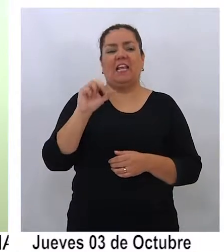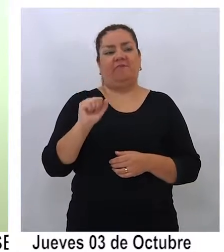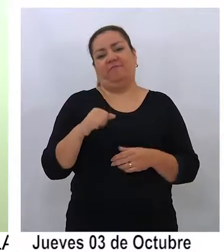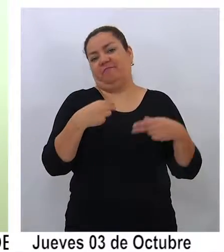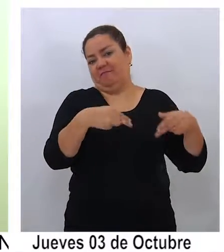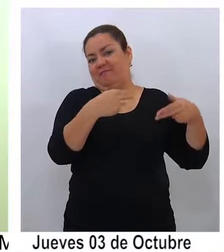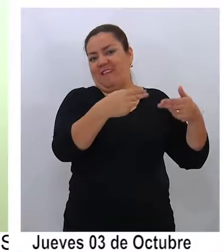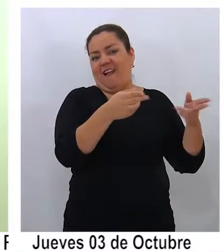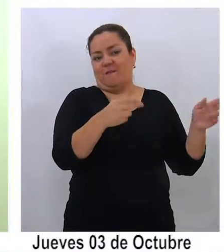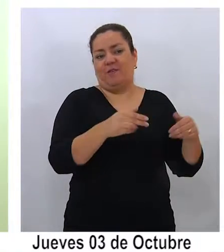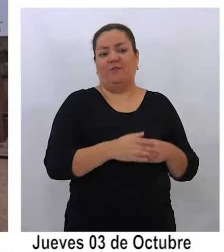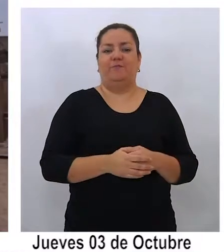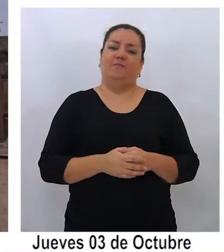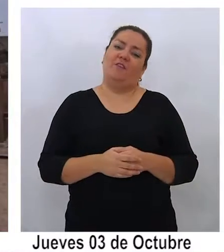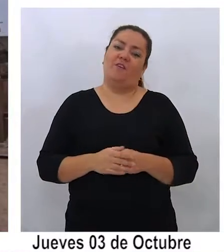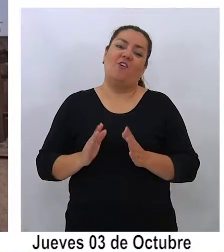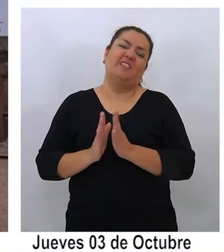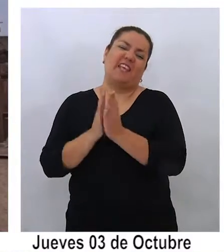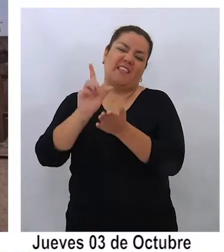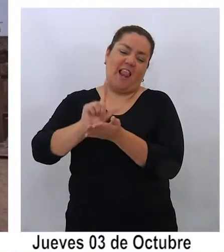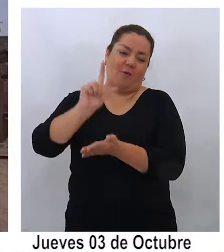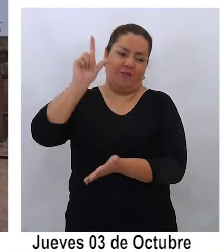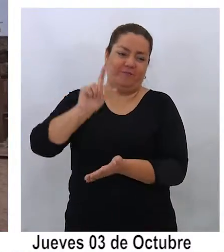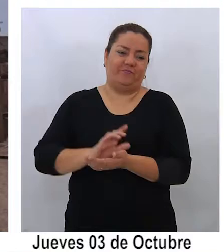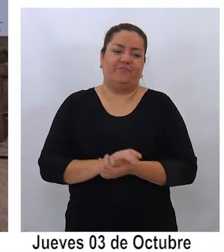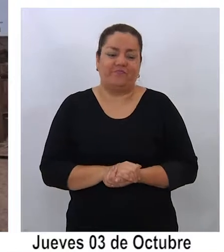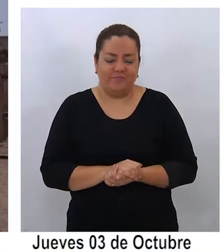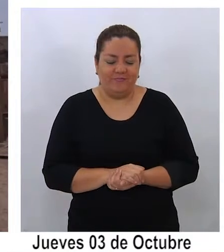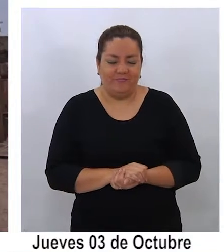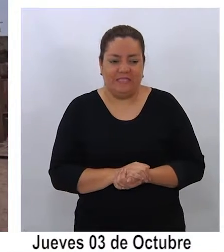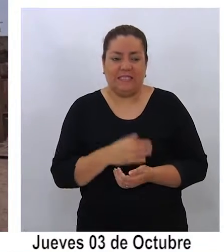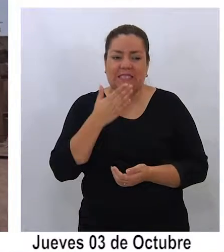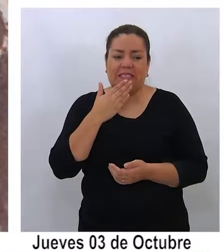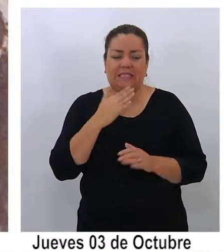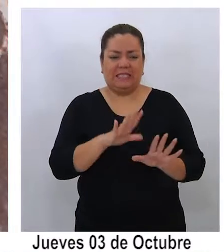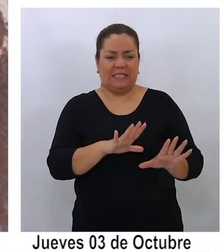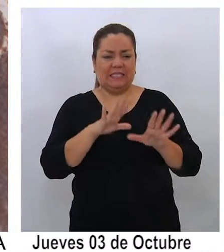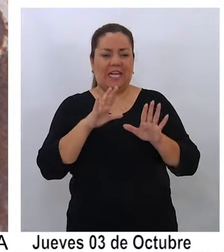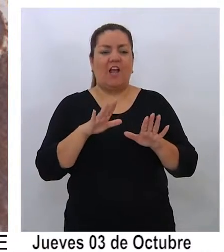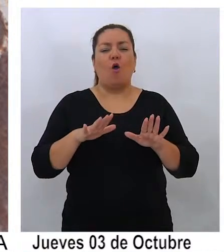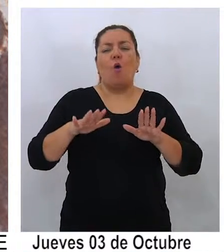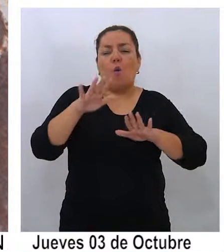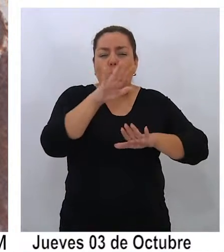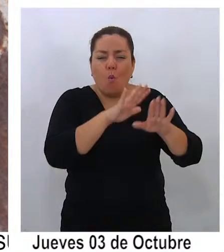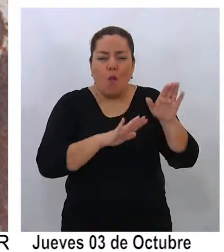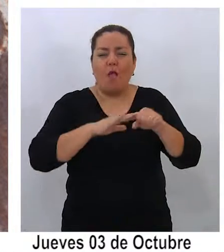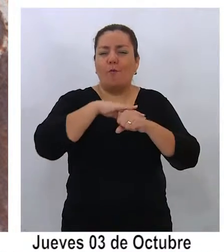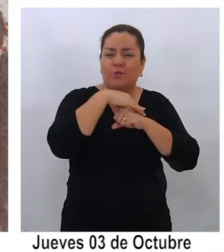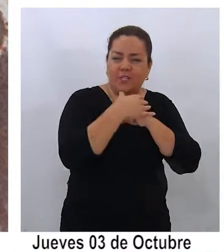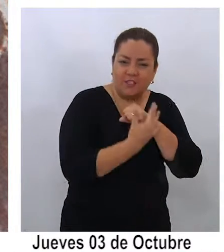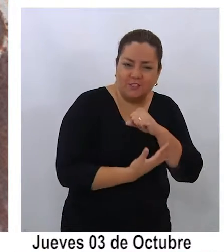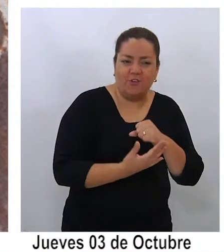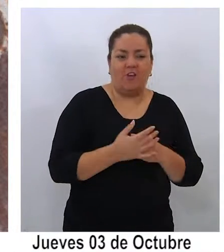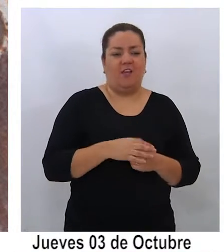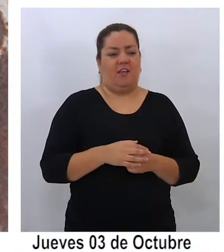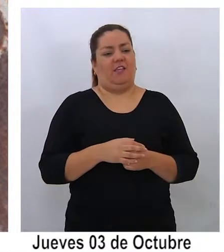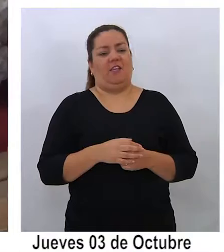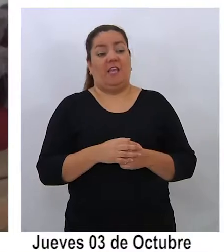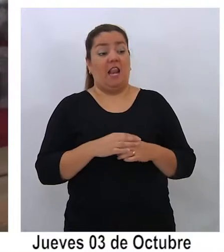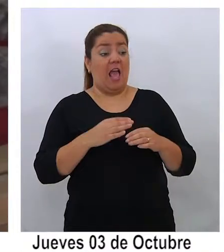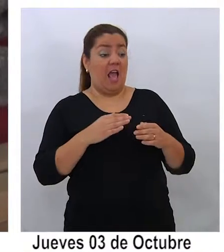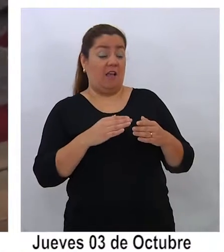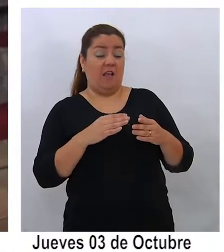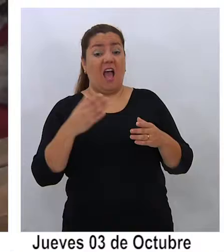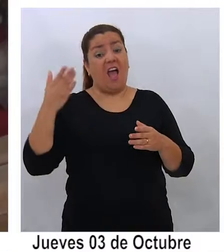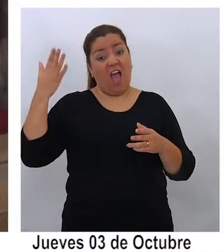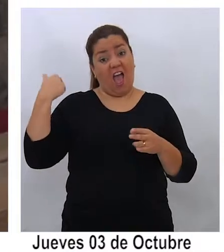preocupa de pintar. Por eso también destaca los cuidados y protección que están teniendo las ex oficinas